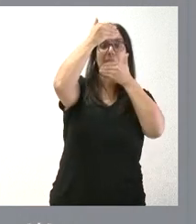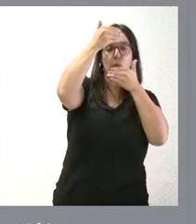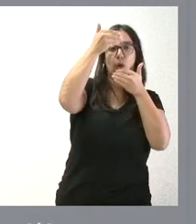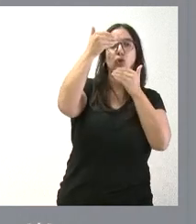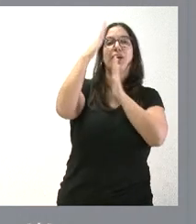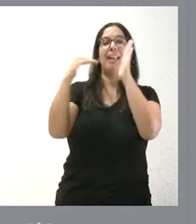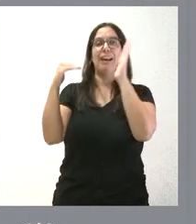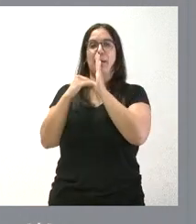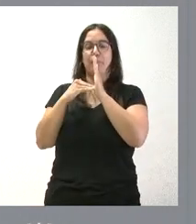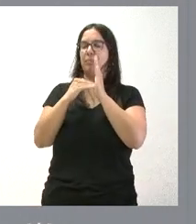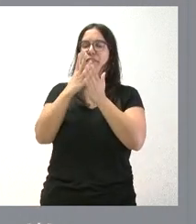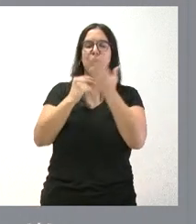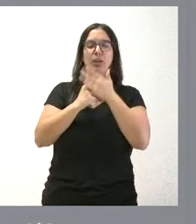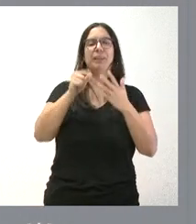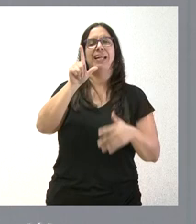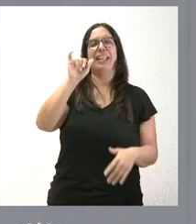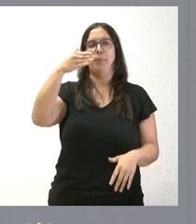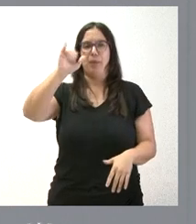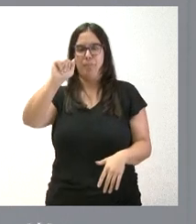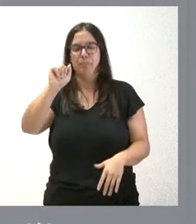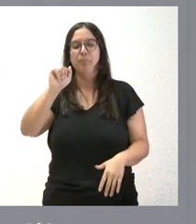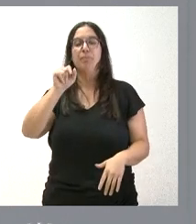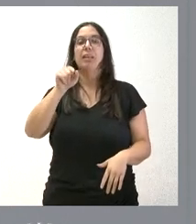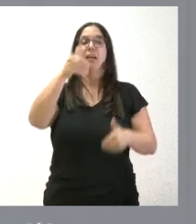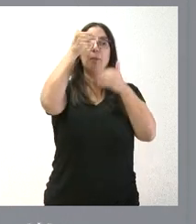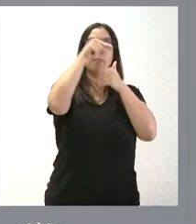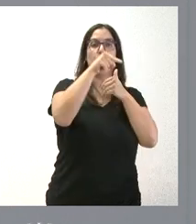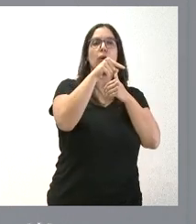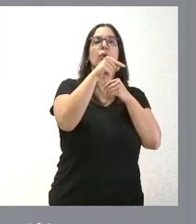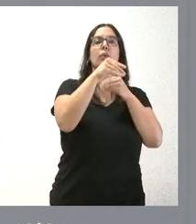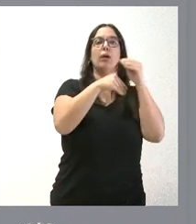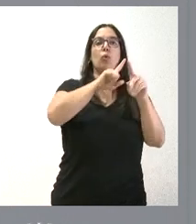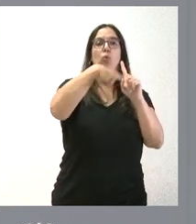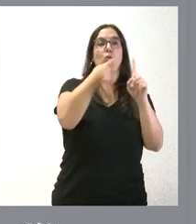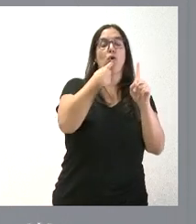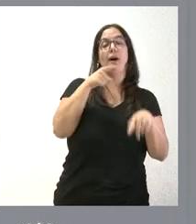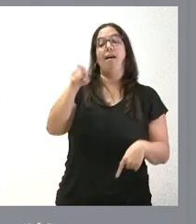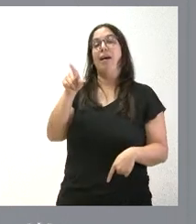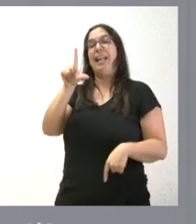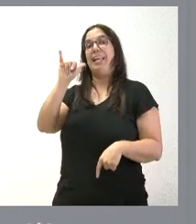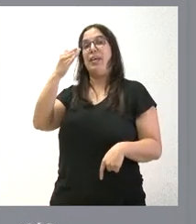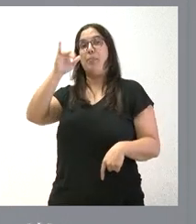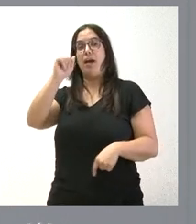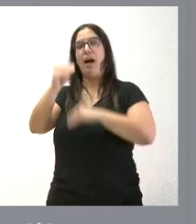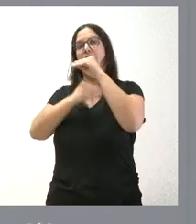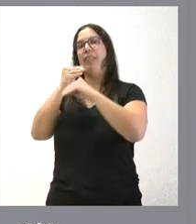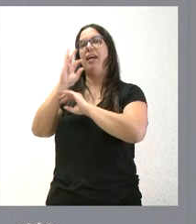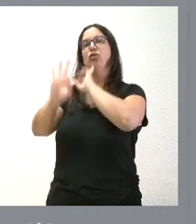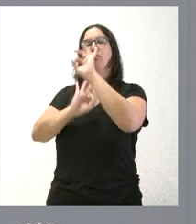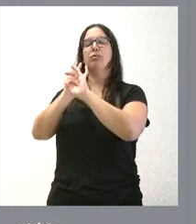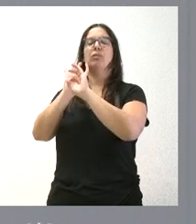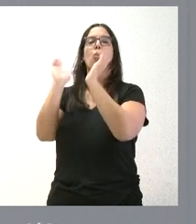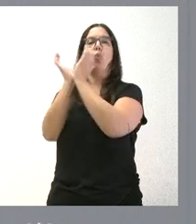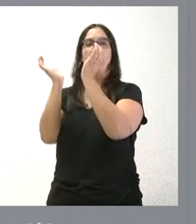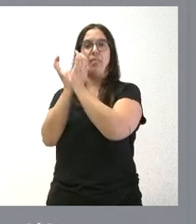que se ejecutarán a través de Cruz Roja en el caso de Marruecos y de UNICEF en el caso de Libia. A partes iguales, 50.000 euros